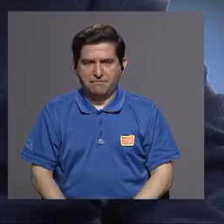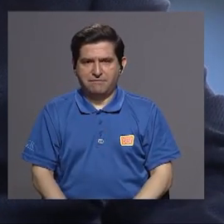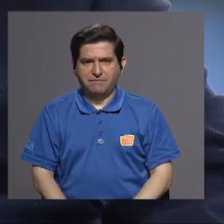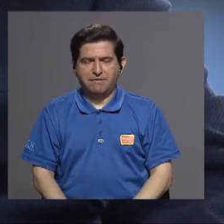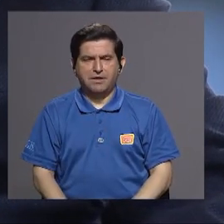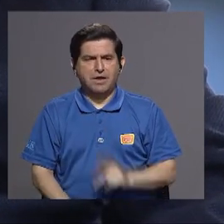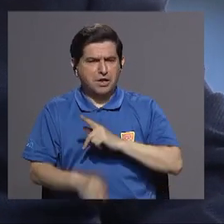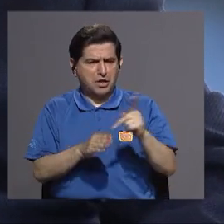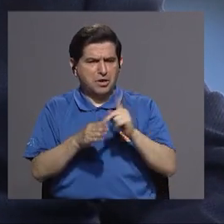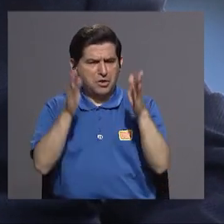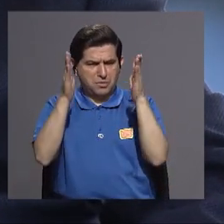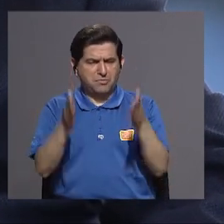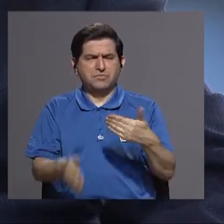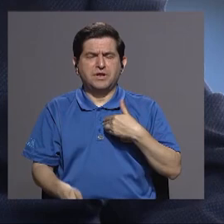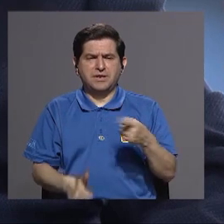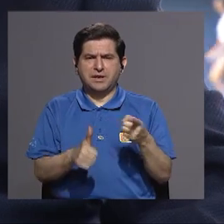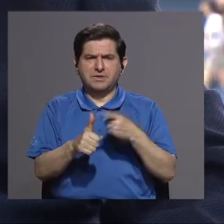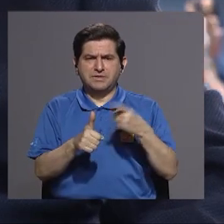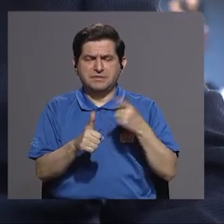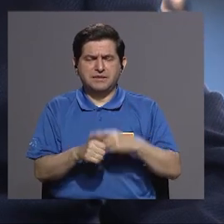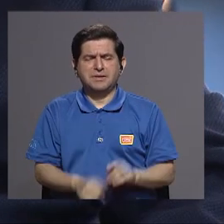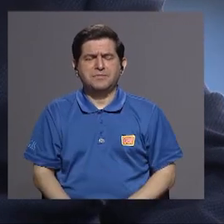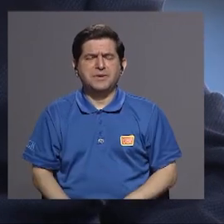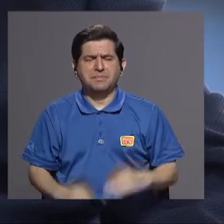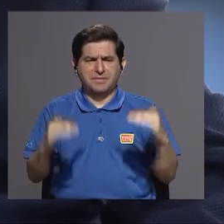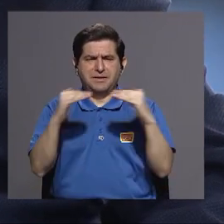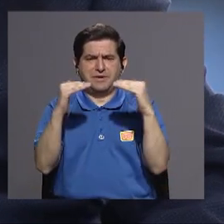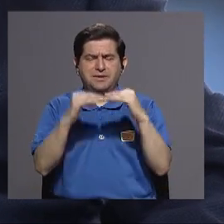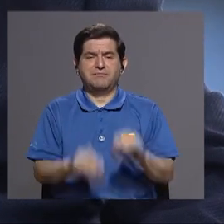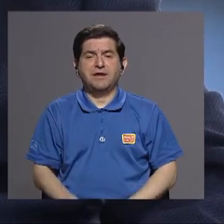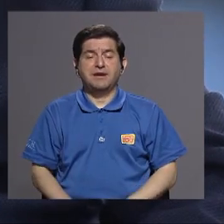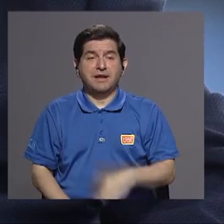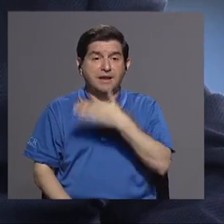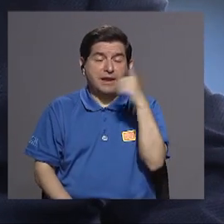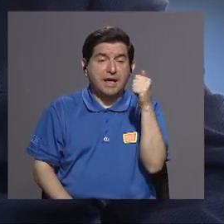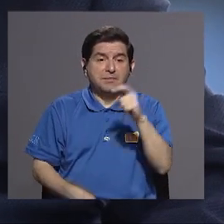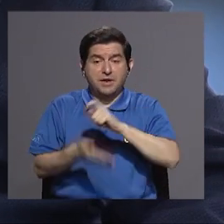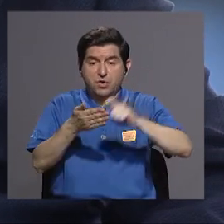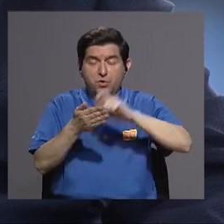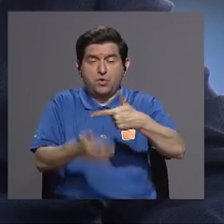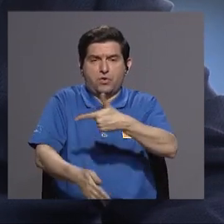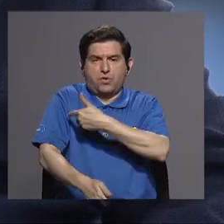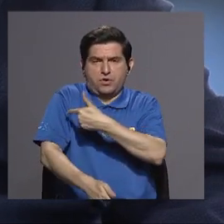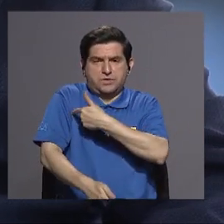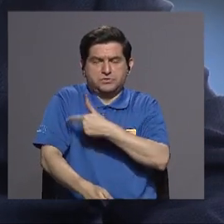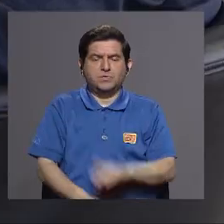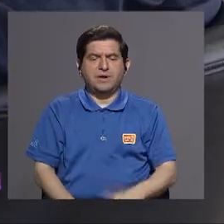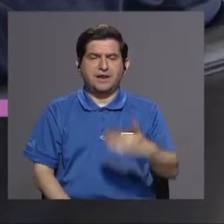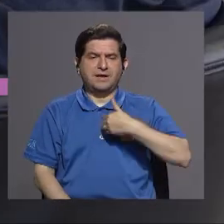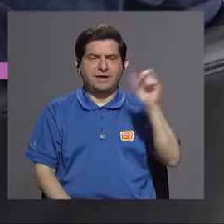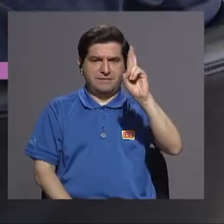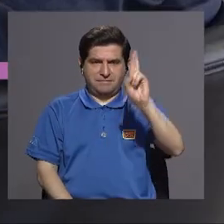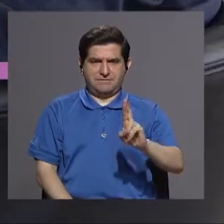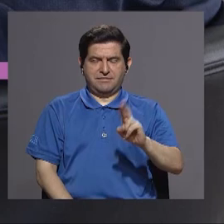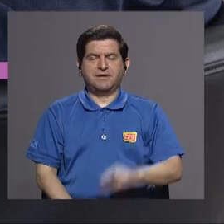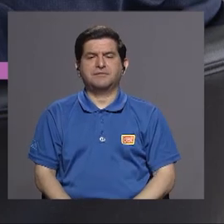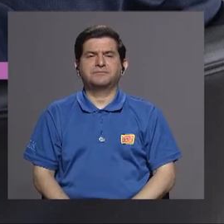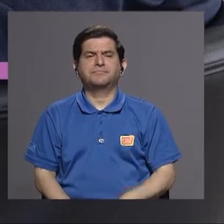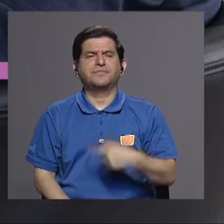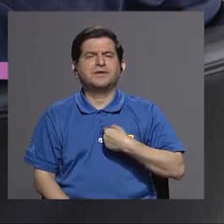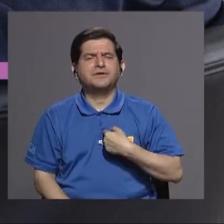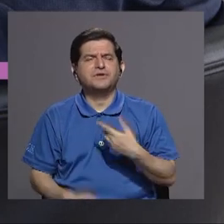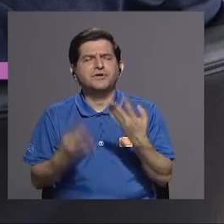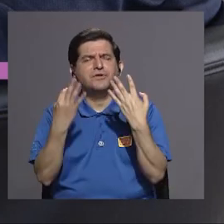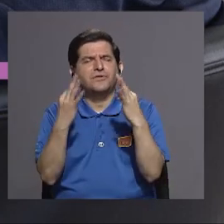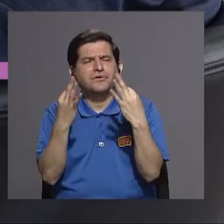profesionales de primerísimo orden la mejor escuela de enfermería pero por muchísimo que hay en costa rica quería pero quería